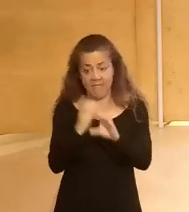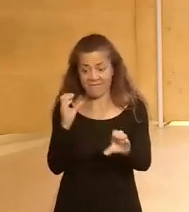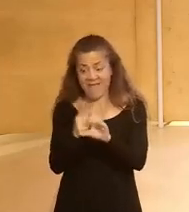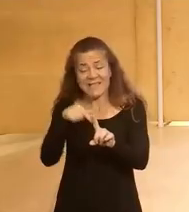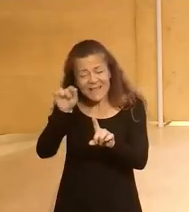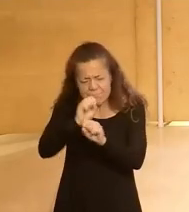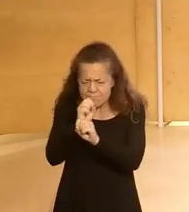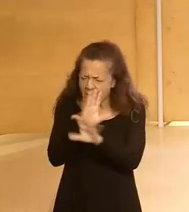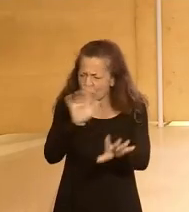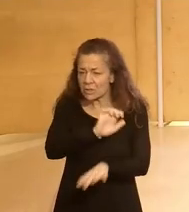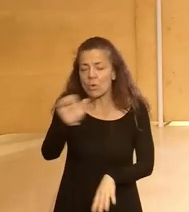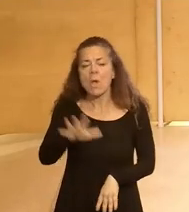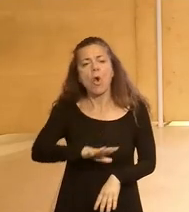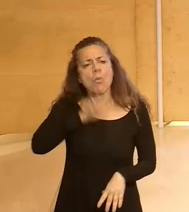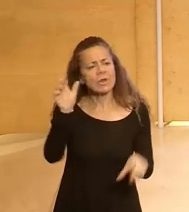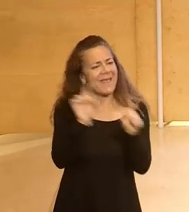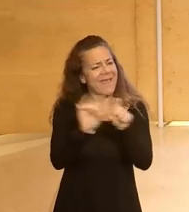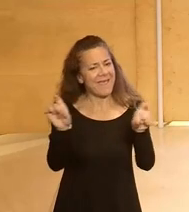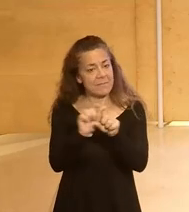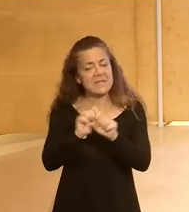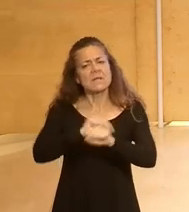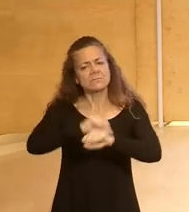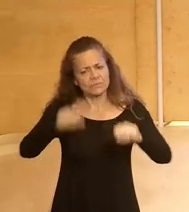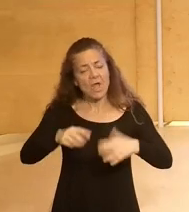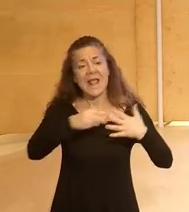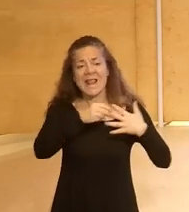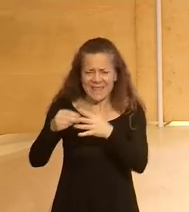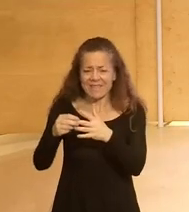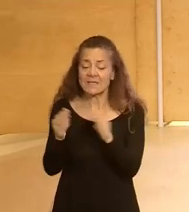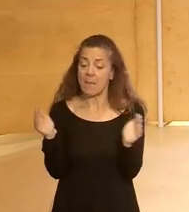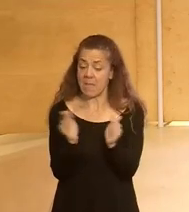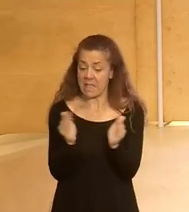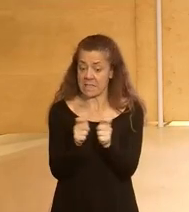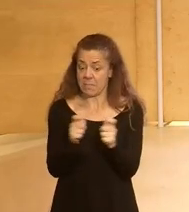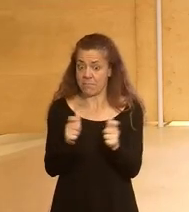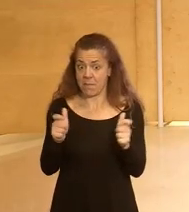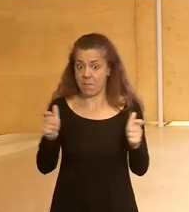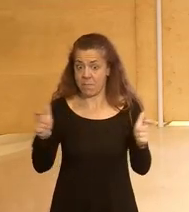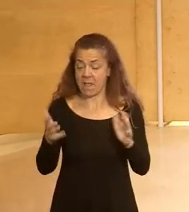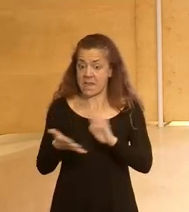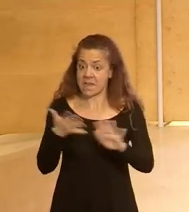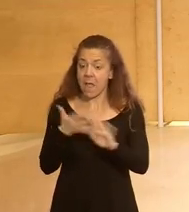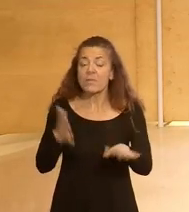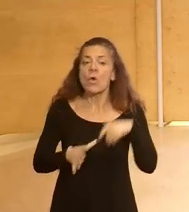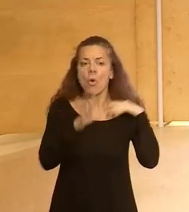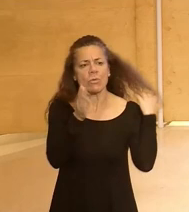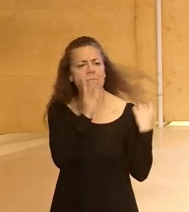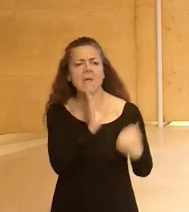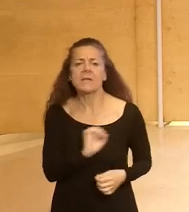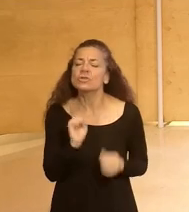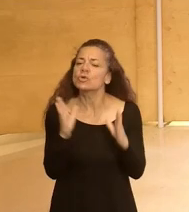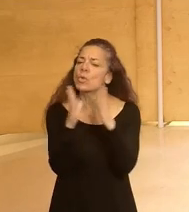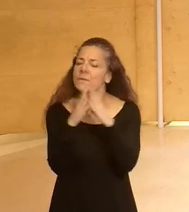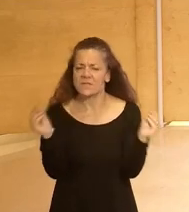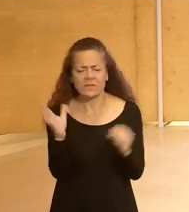de Europa porque tenemos empresas grandes líderes pequeñas que crecen a toda velocidad porque tenemos magníficas